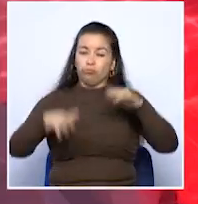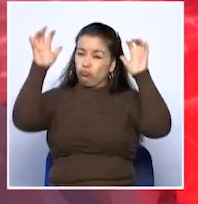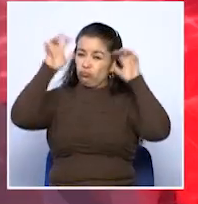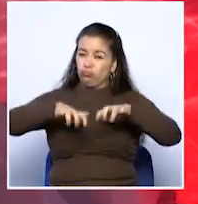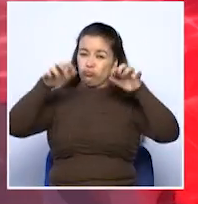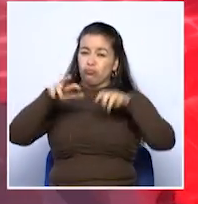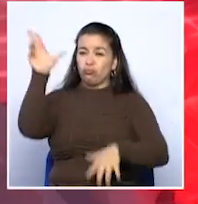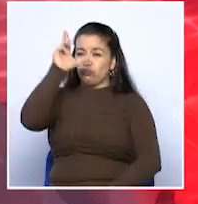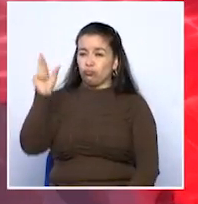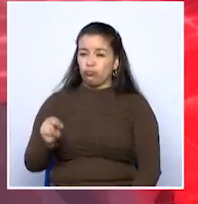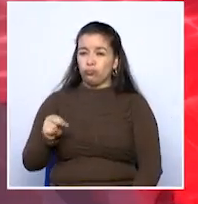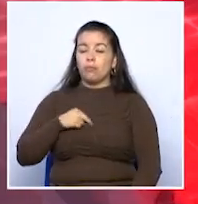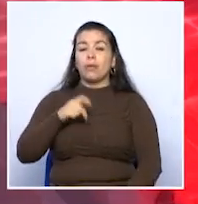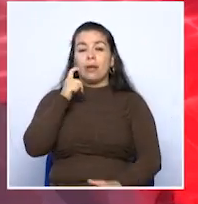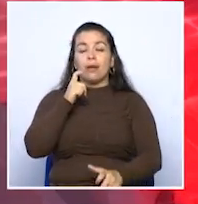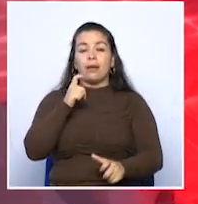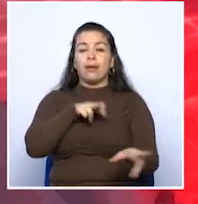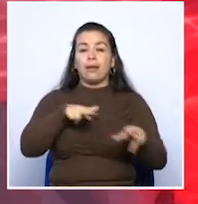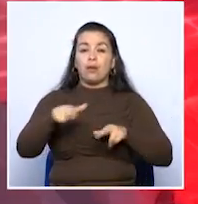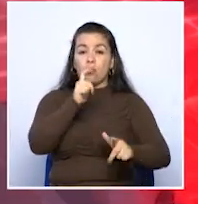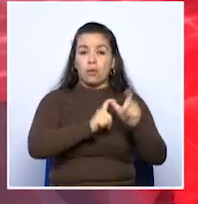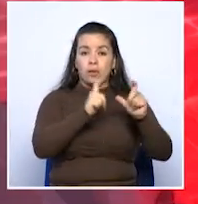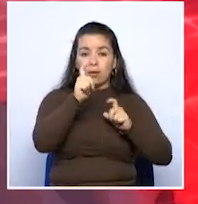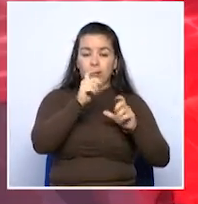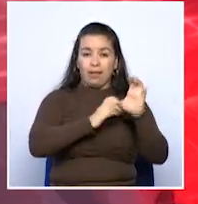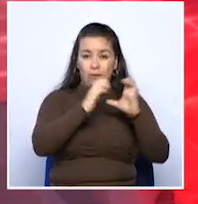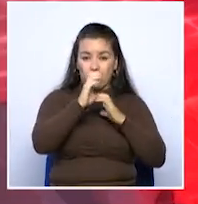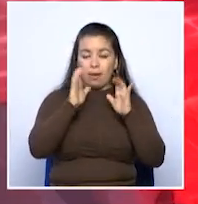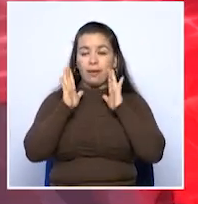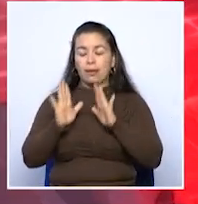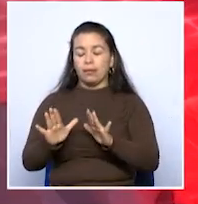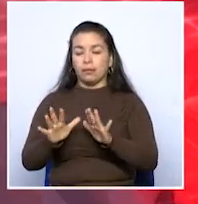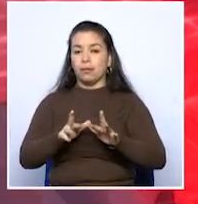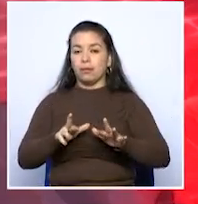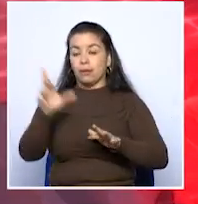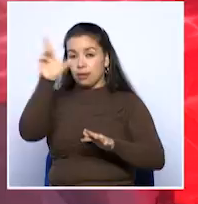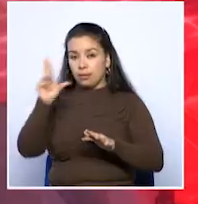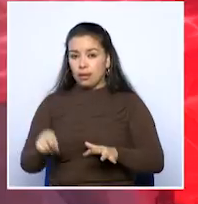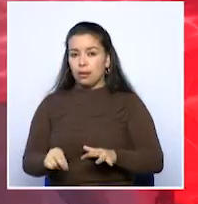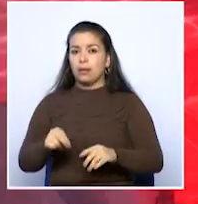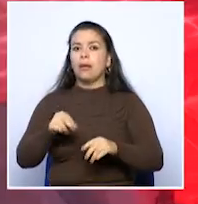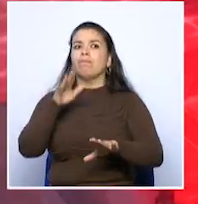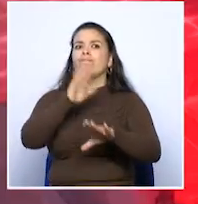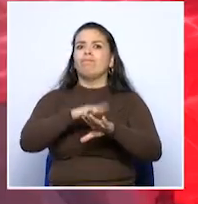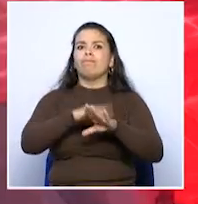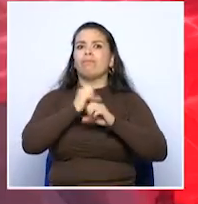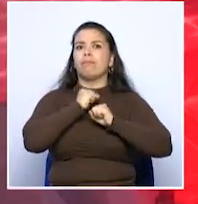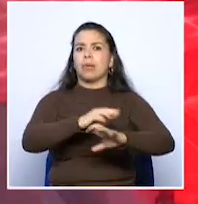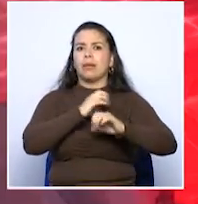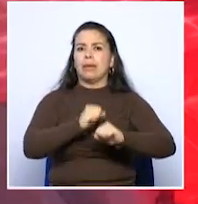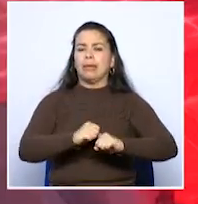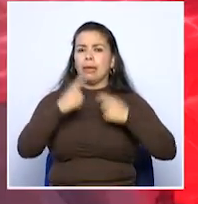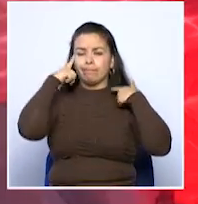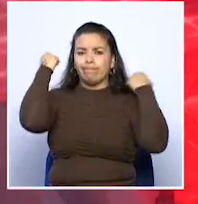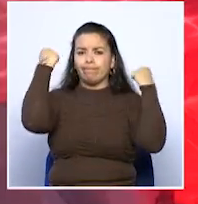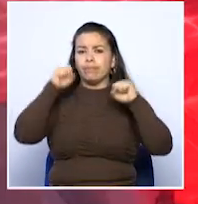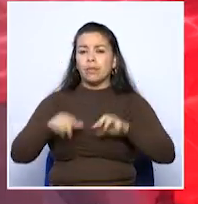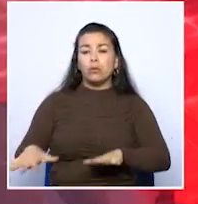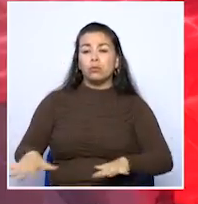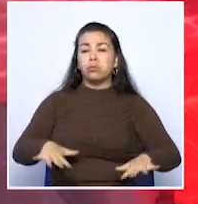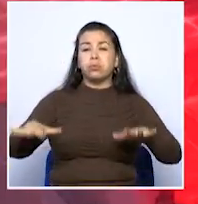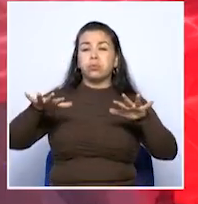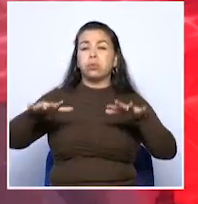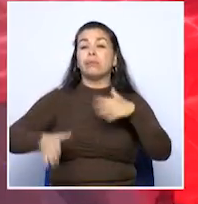en Risaralda. Los ríos Cauca y Risaralda tienen en alerta naranja a la Virginia. El nivel de los afluentes ha aumentado y las lluvias